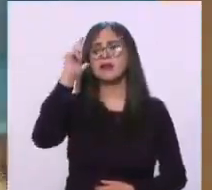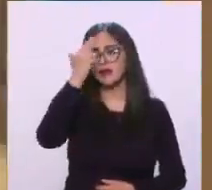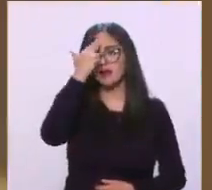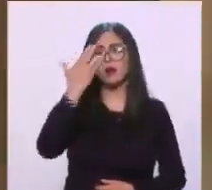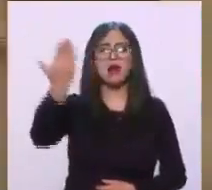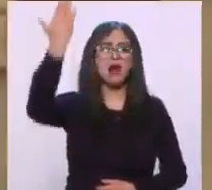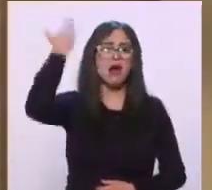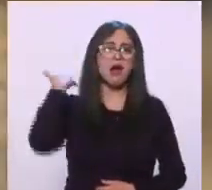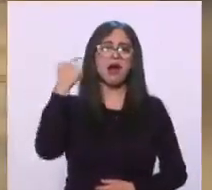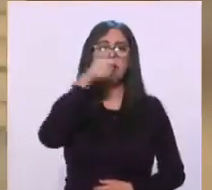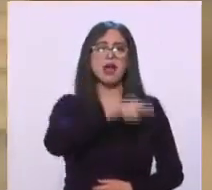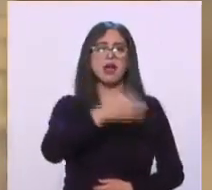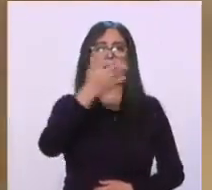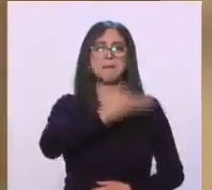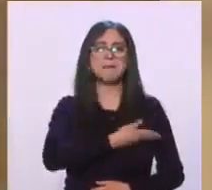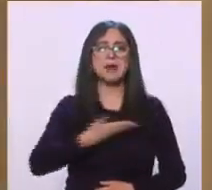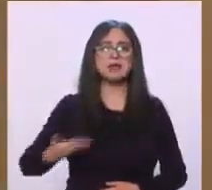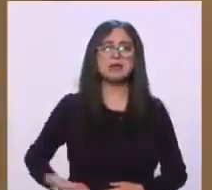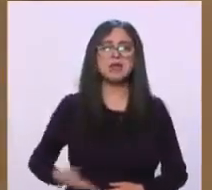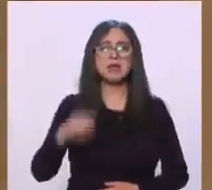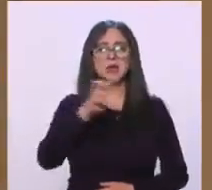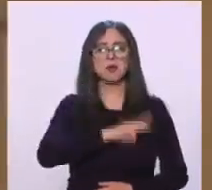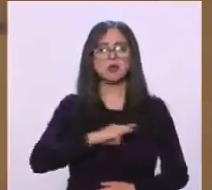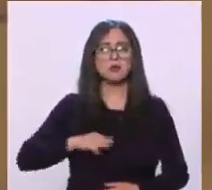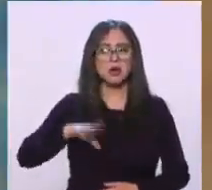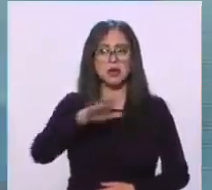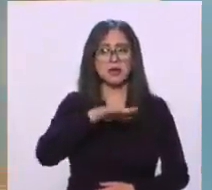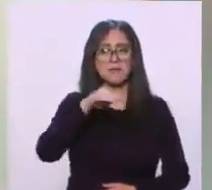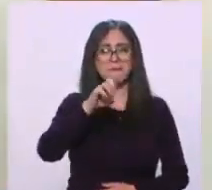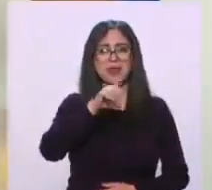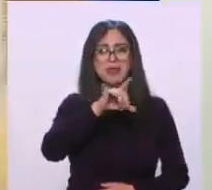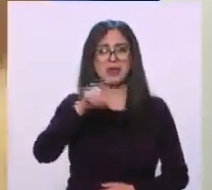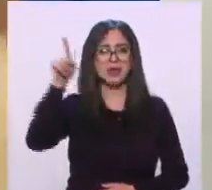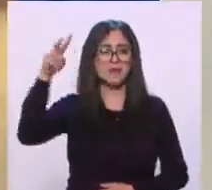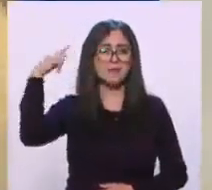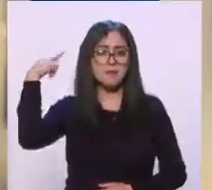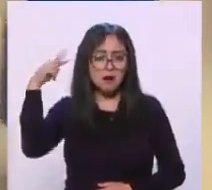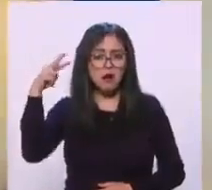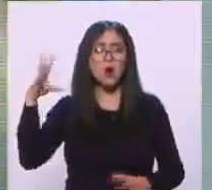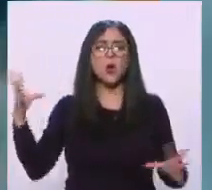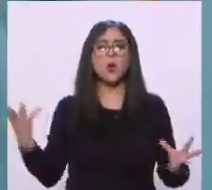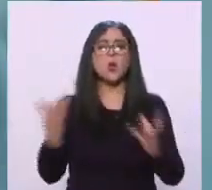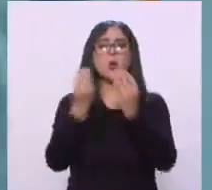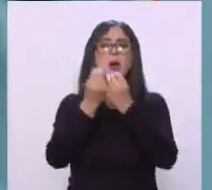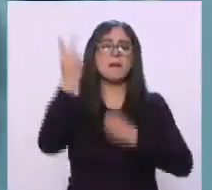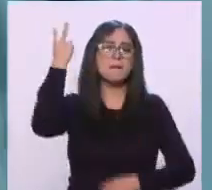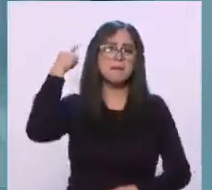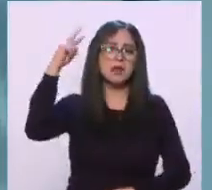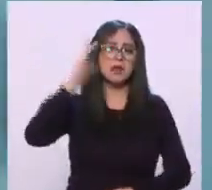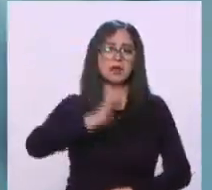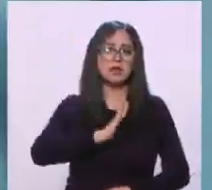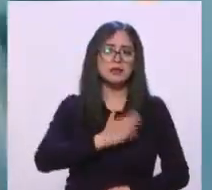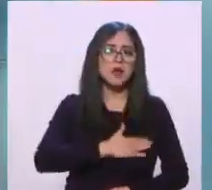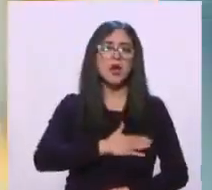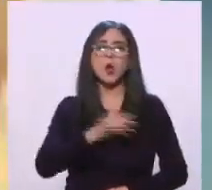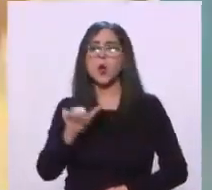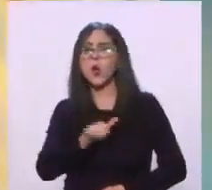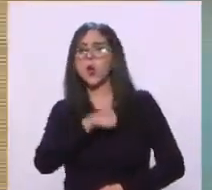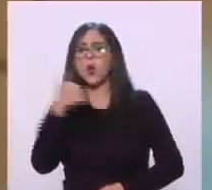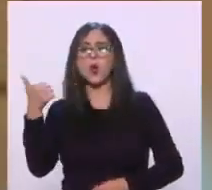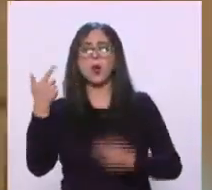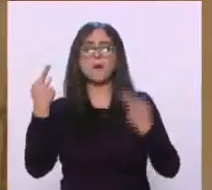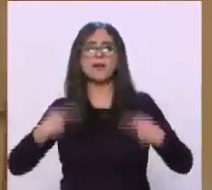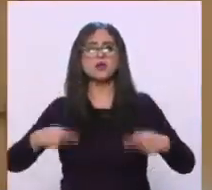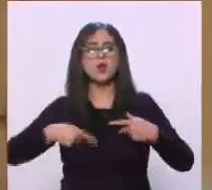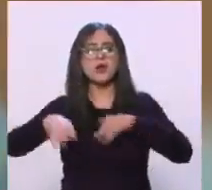informes del presidente municipal de Medellín en Veracruz, incluso le pagaron un viaje a España, y sí, él junto a otros influencers que